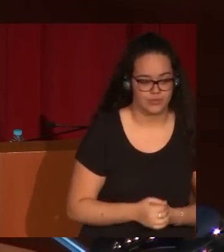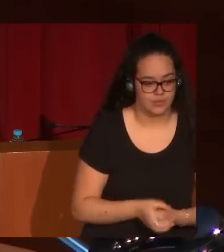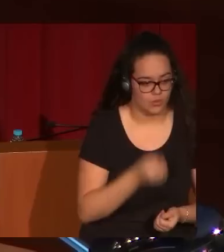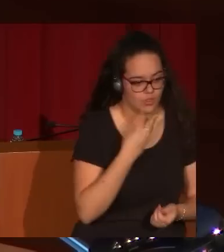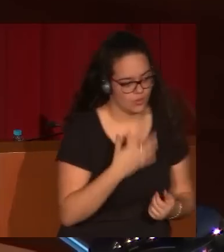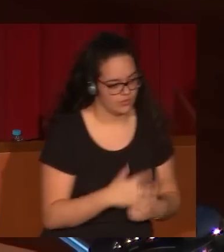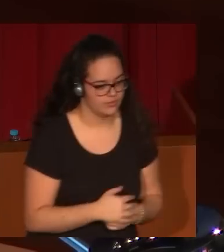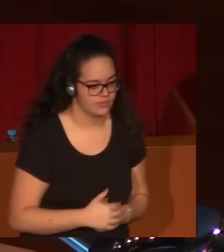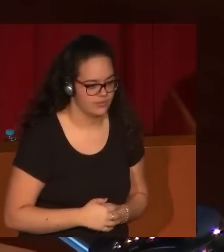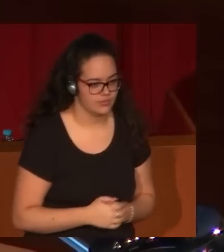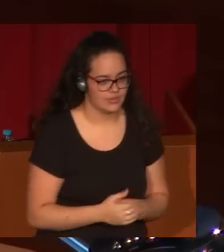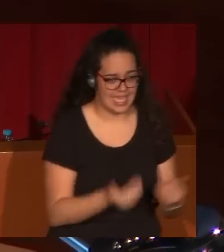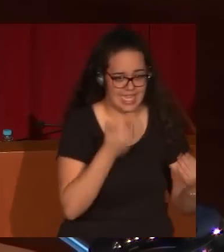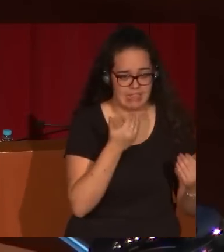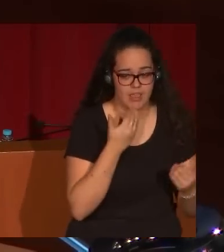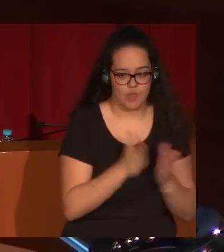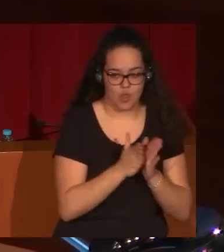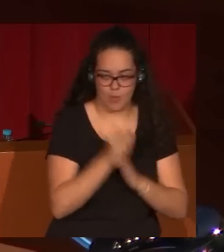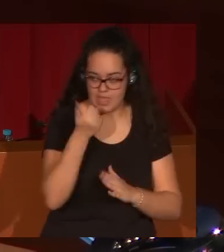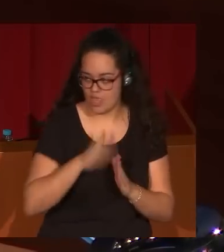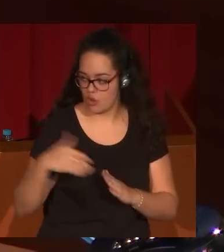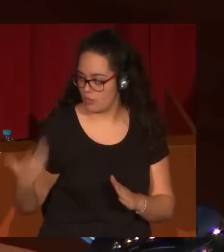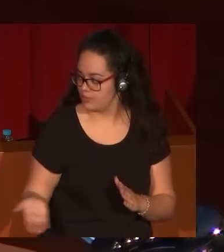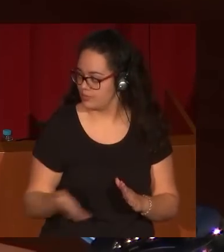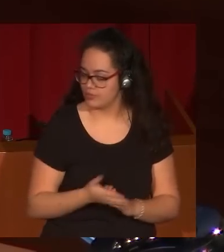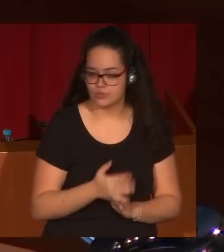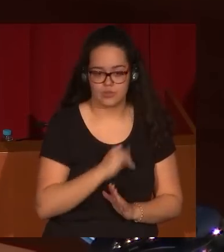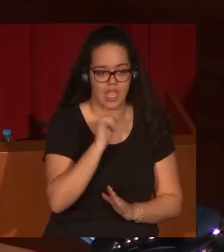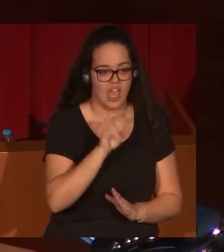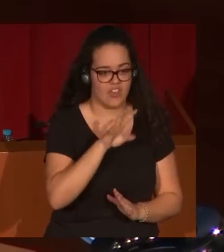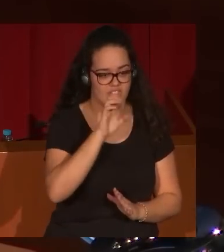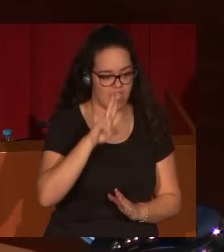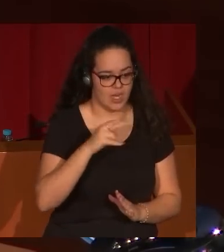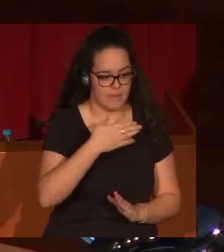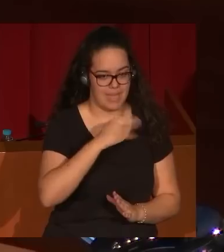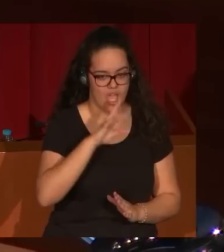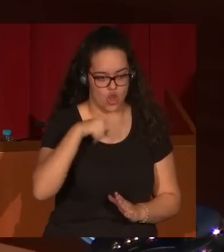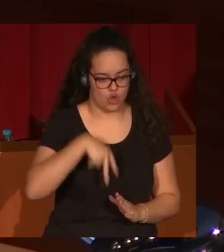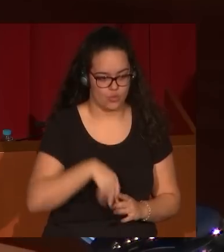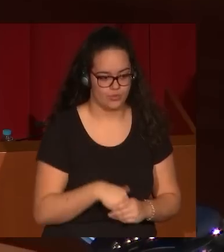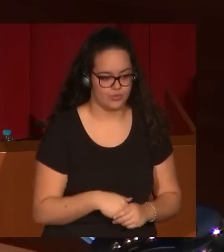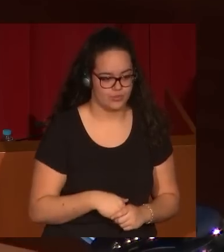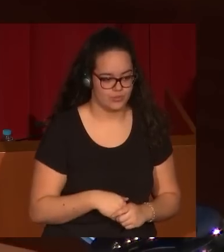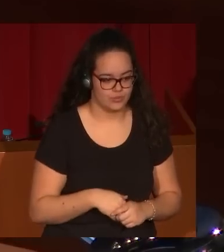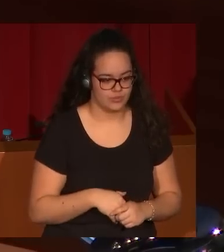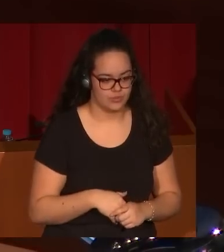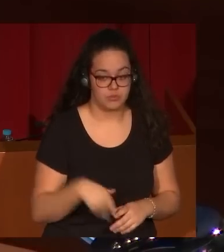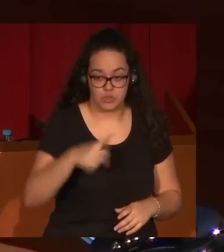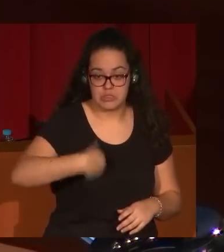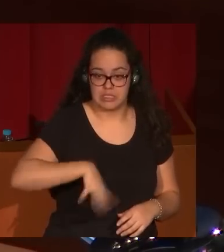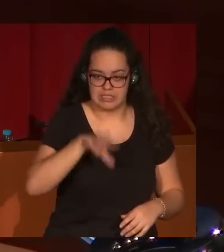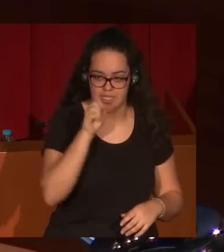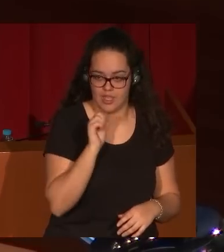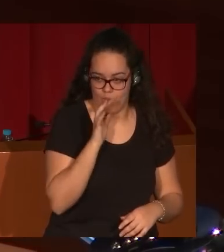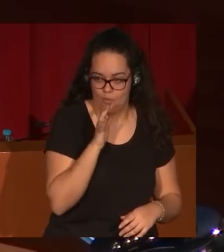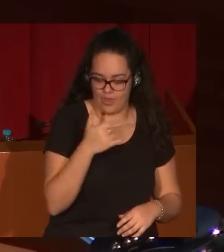bueno, quiero agradecer a mi compañero Javier Barón lo que ha dicho y, bueno, ustedes entienden que lo ha